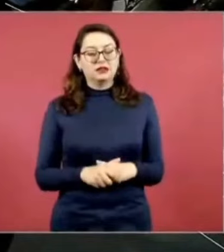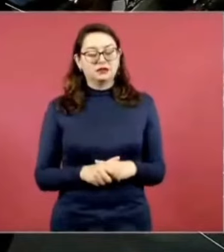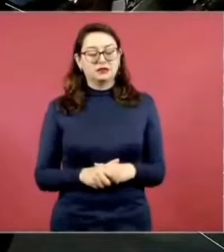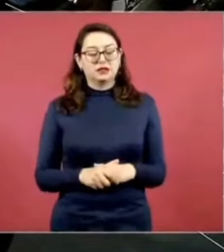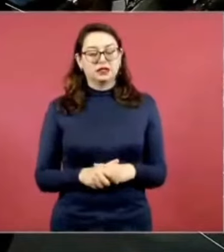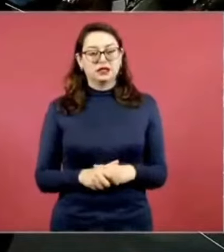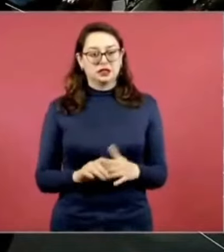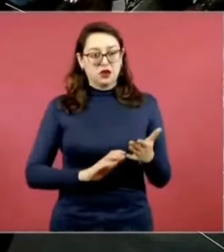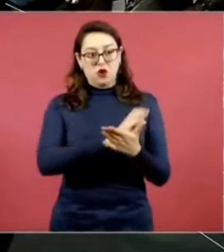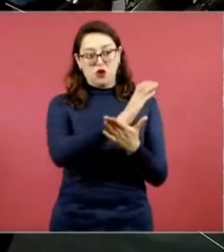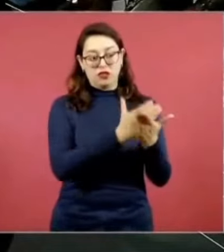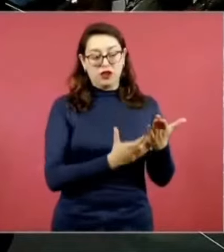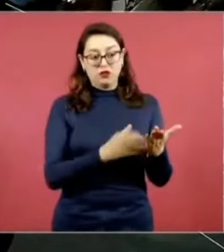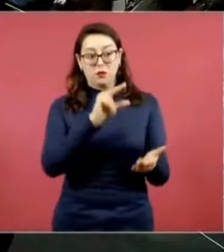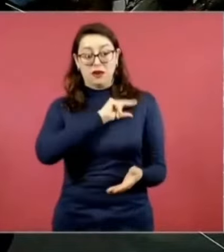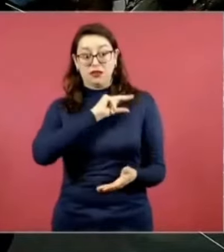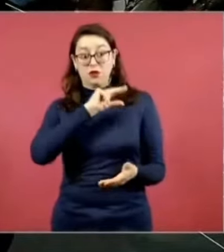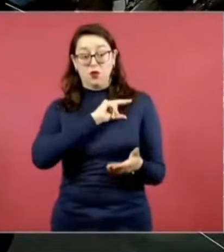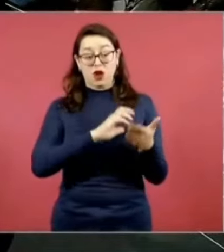pasado